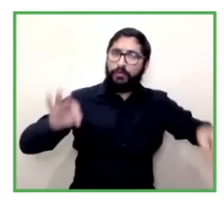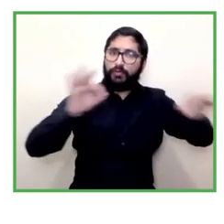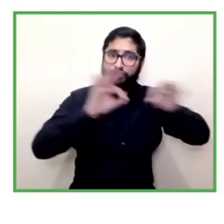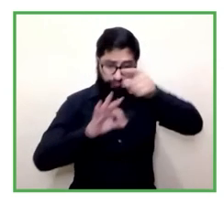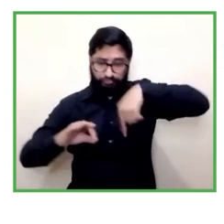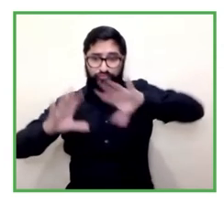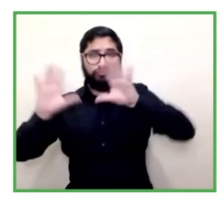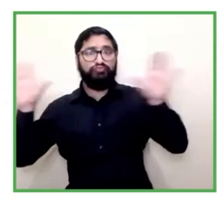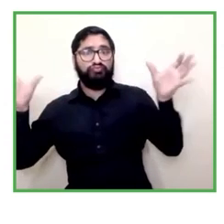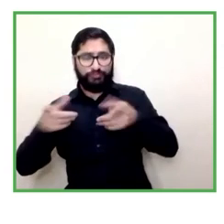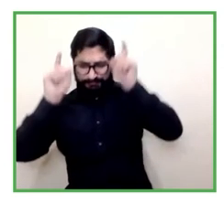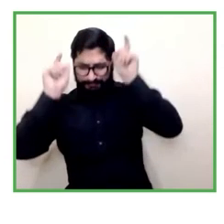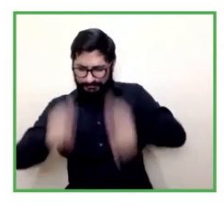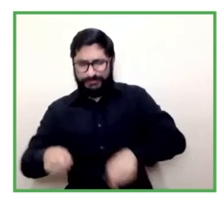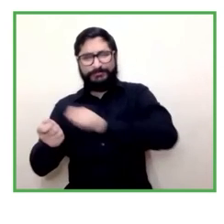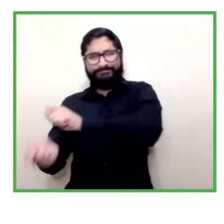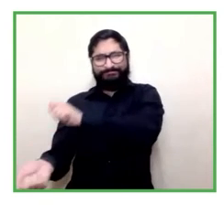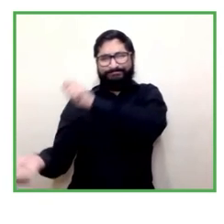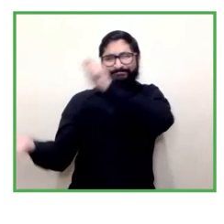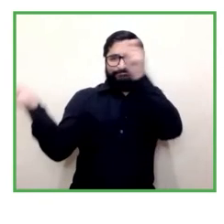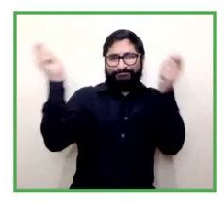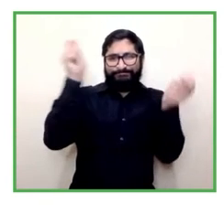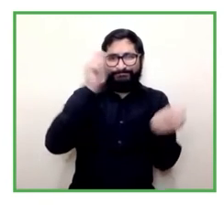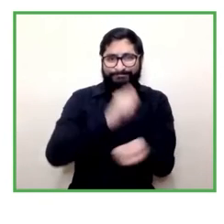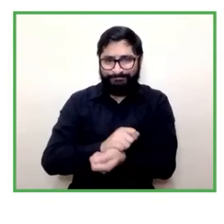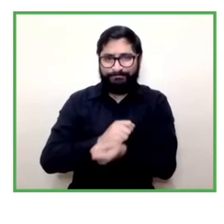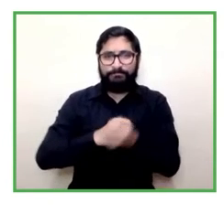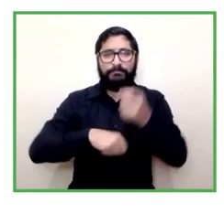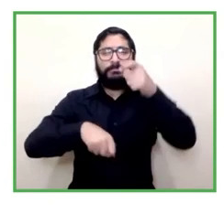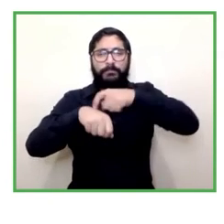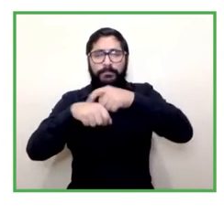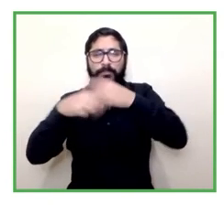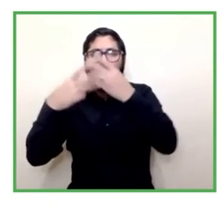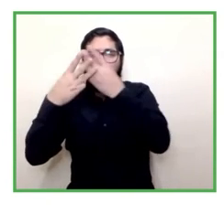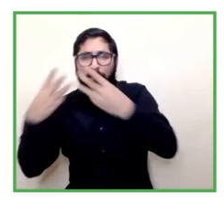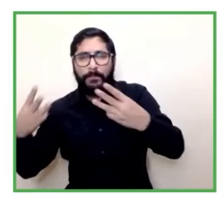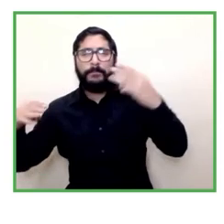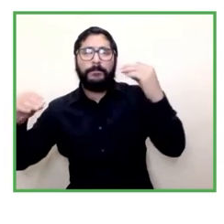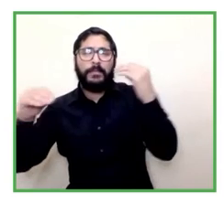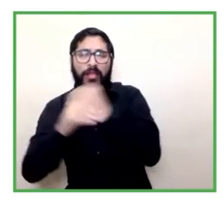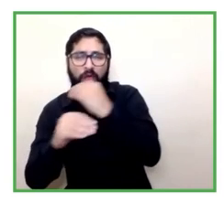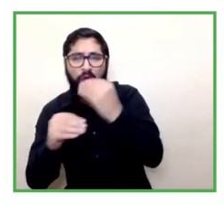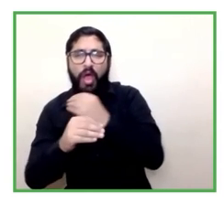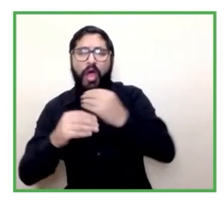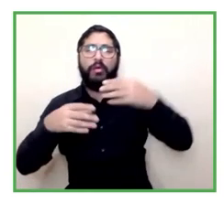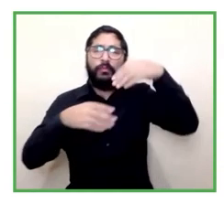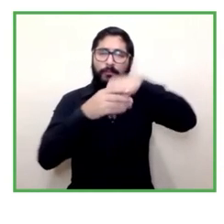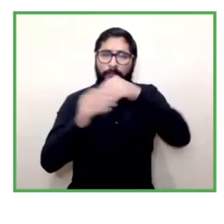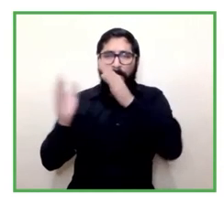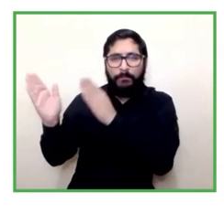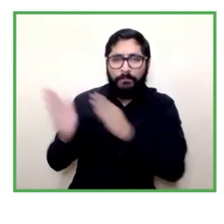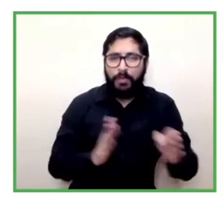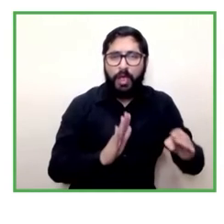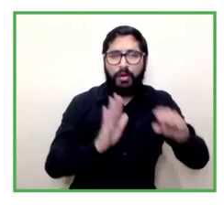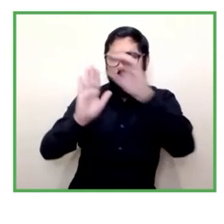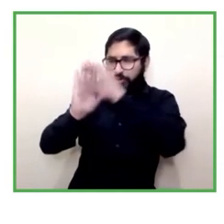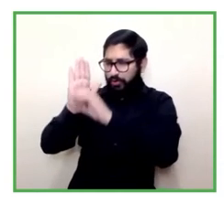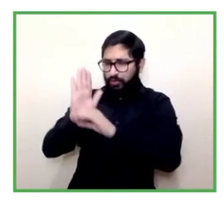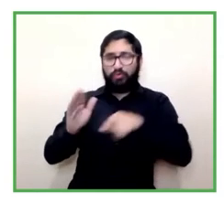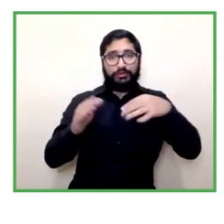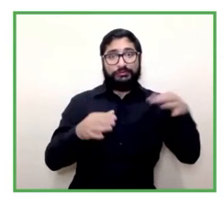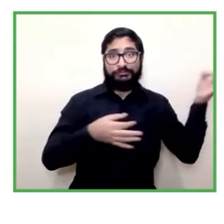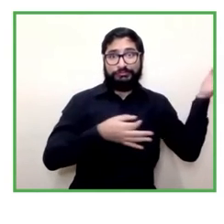tenemos que ajustar la pedagogía Magda incluso planteó que hay unos grupos de personas que hacen este tipo de